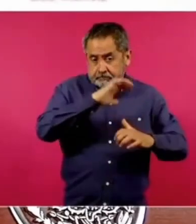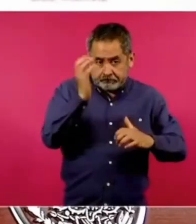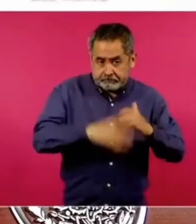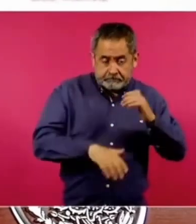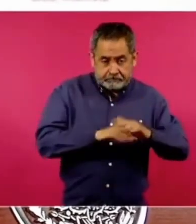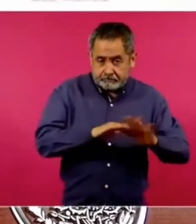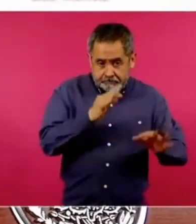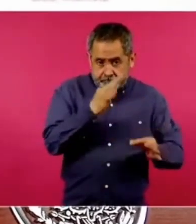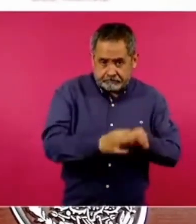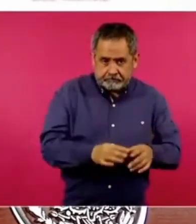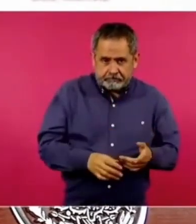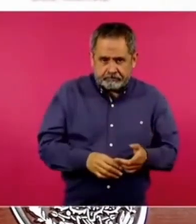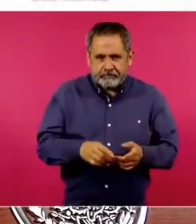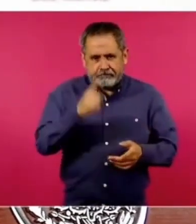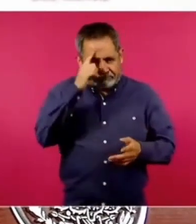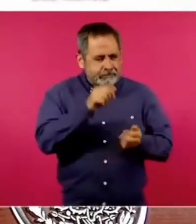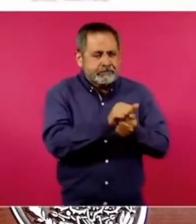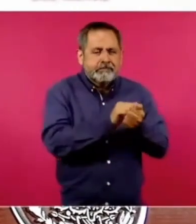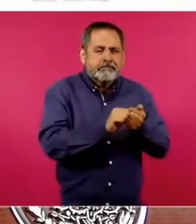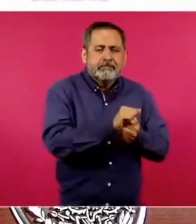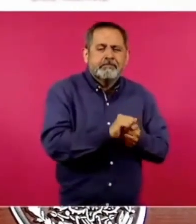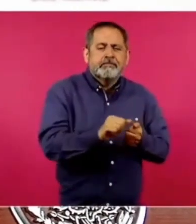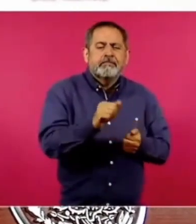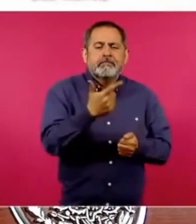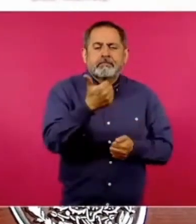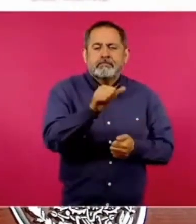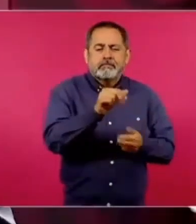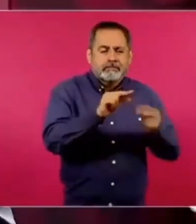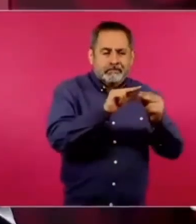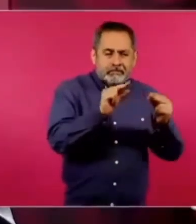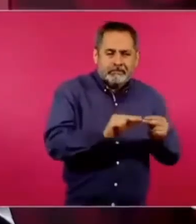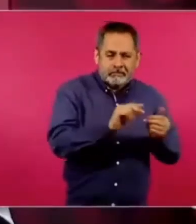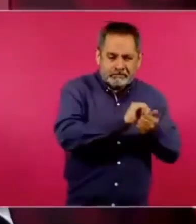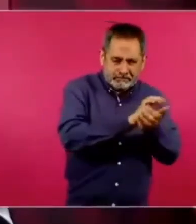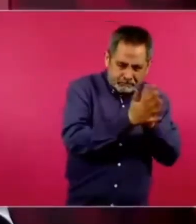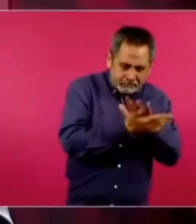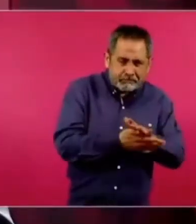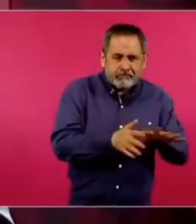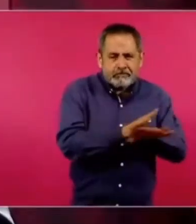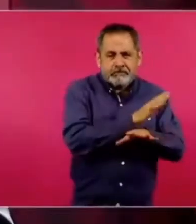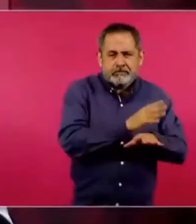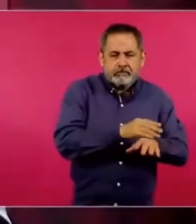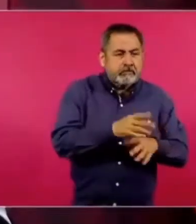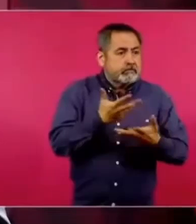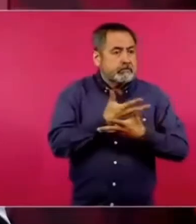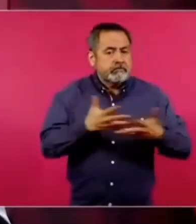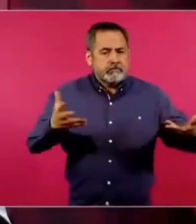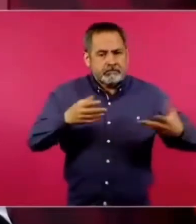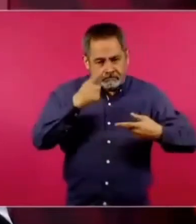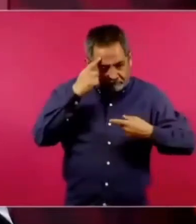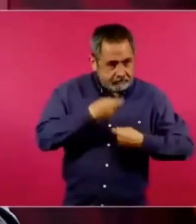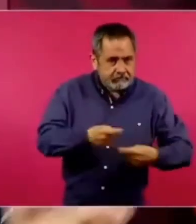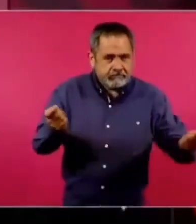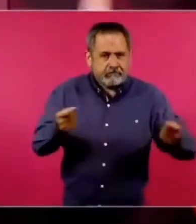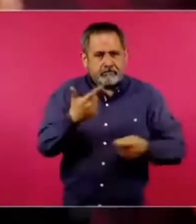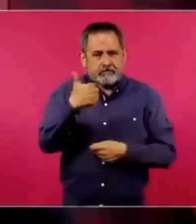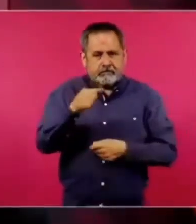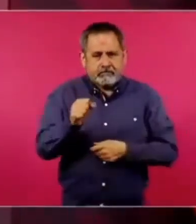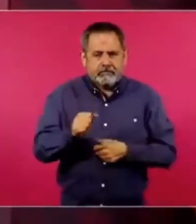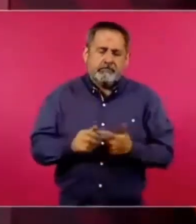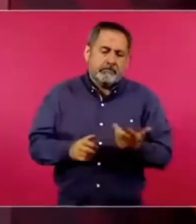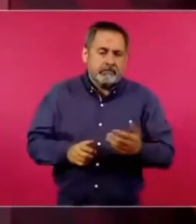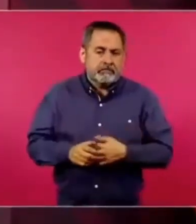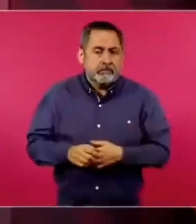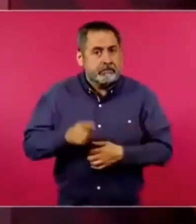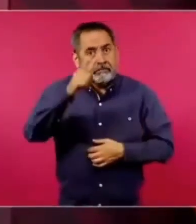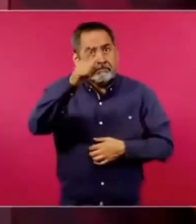una planta de liquefacción, una Altamira, grande, para gas. Entonces, ya